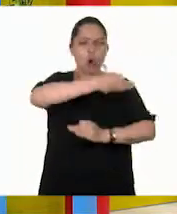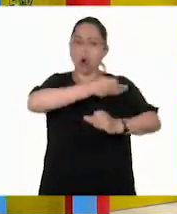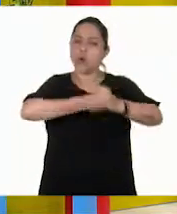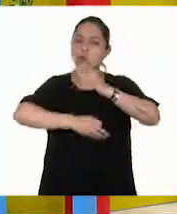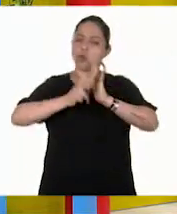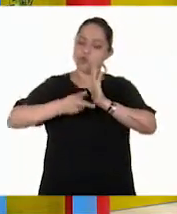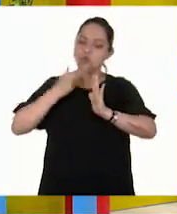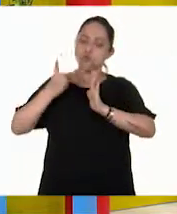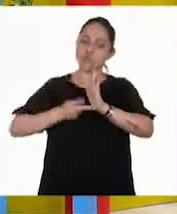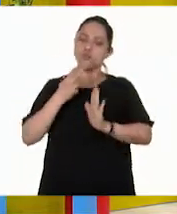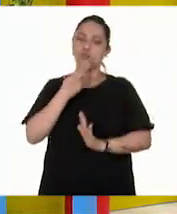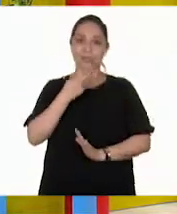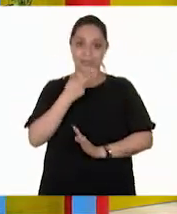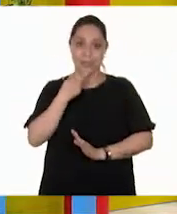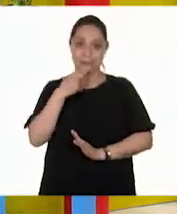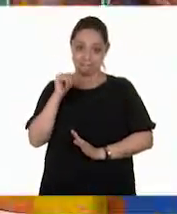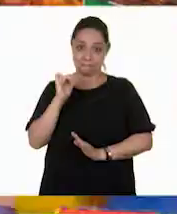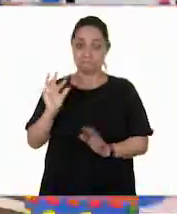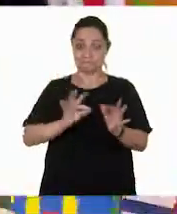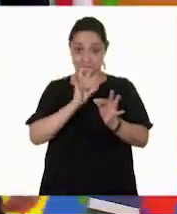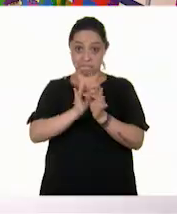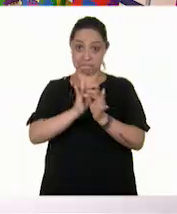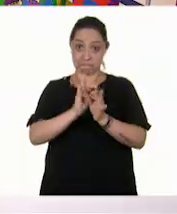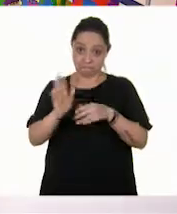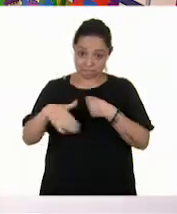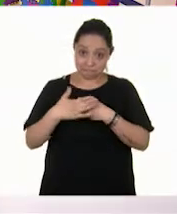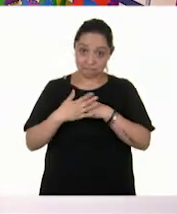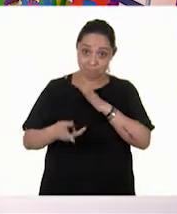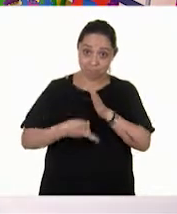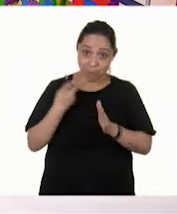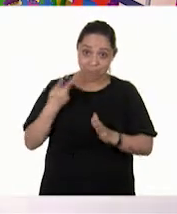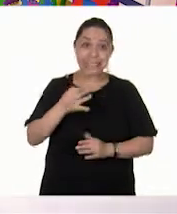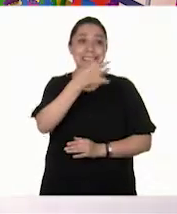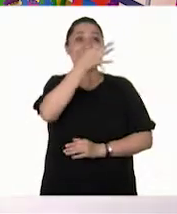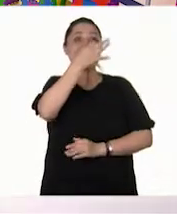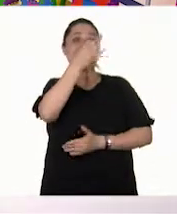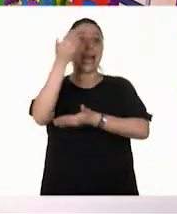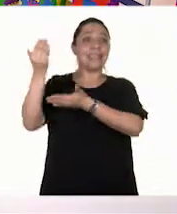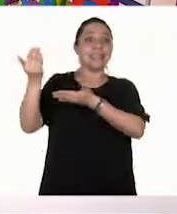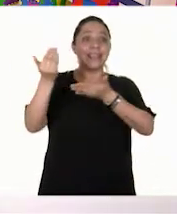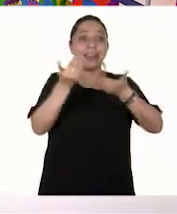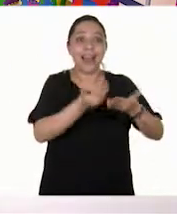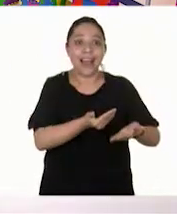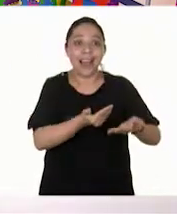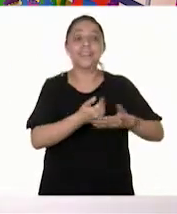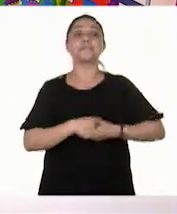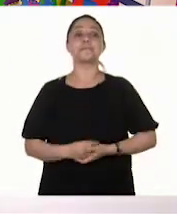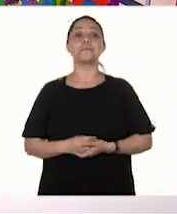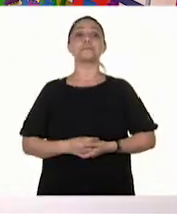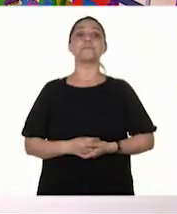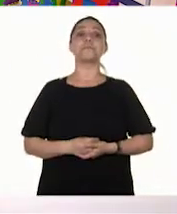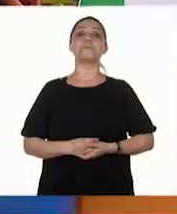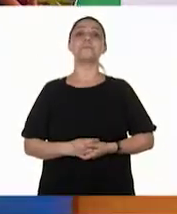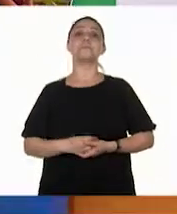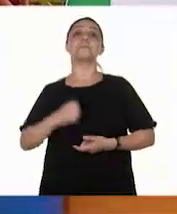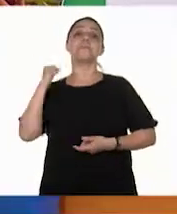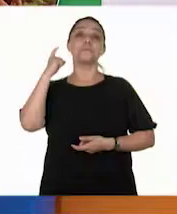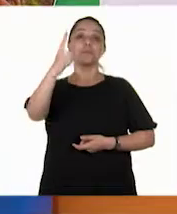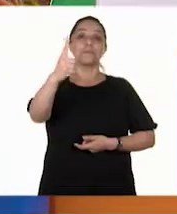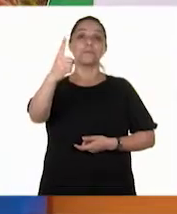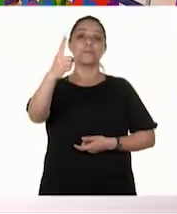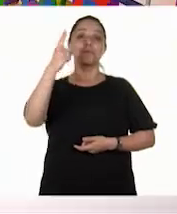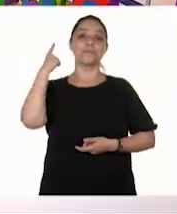Ahora, ¿listos para el siguiente tiro? Sí. Están muy cerca de la meta, Pepe. Contamos. ¡Listo! Y dice.